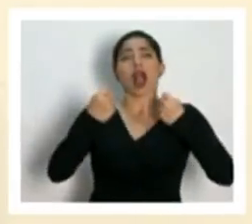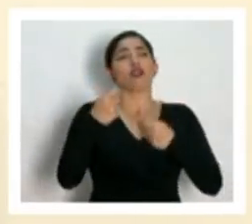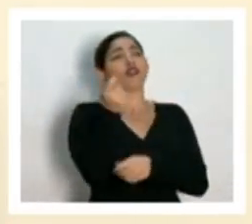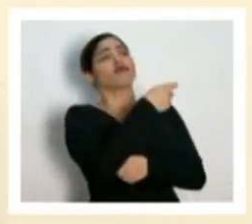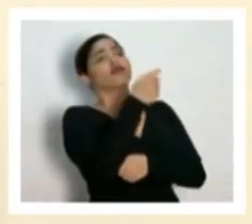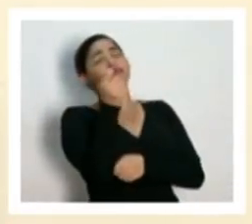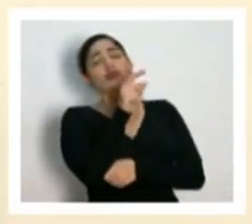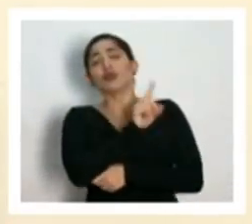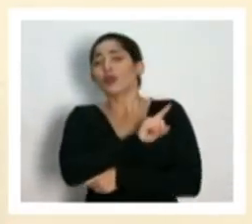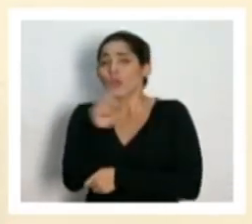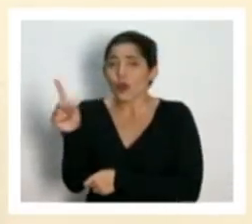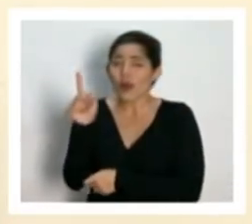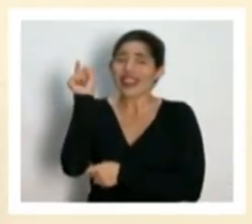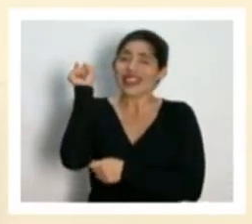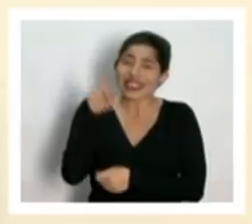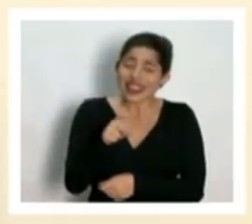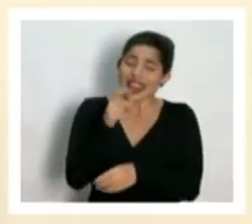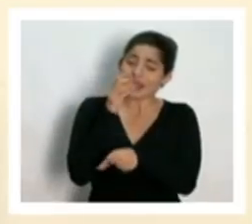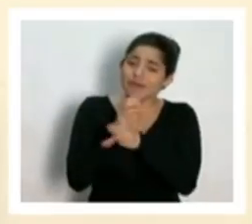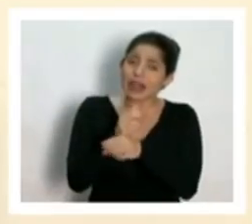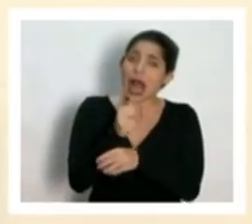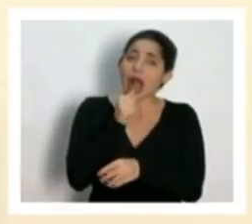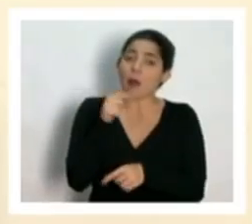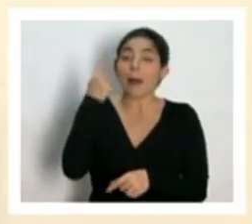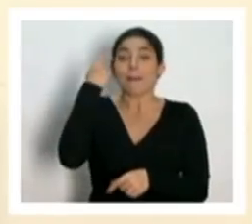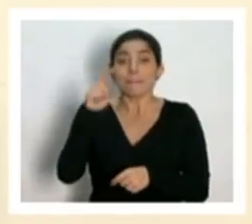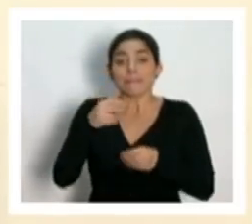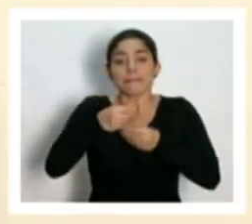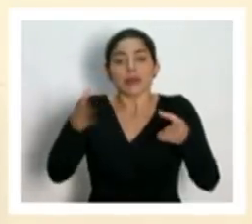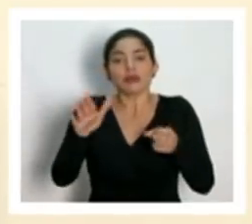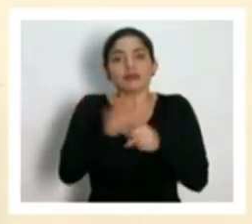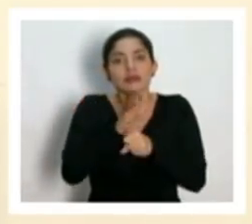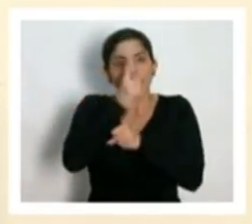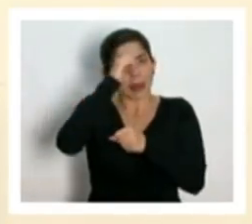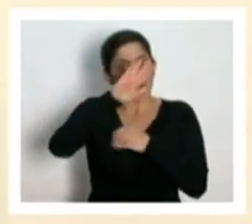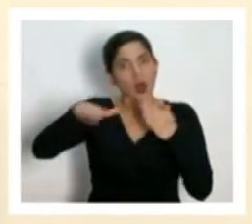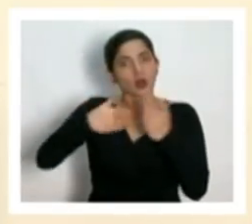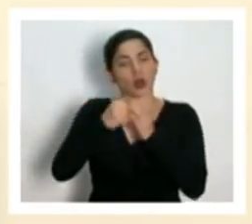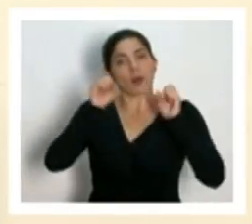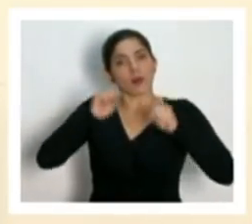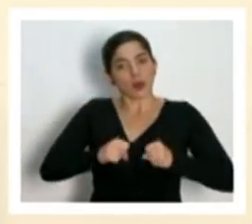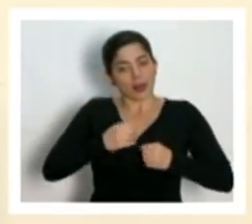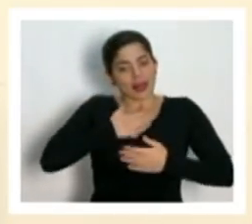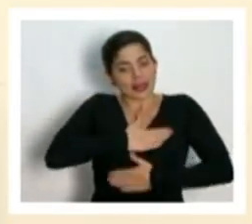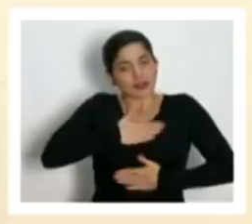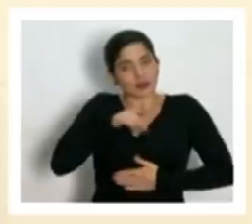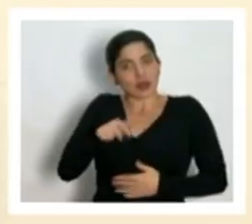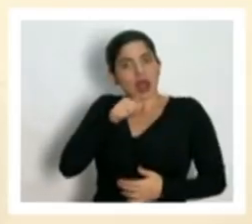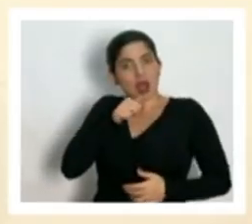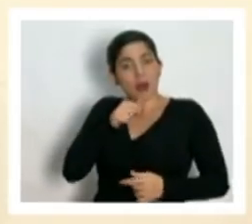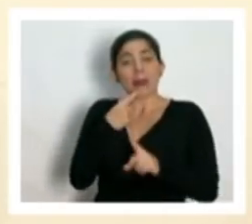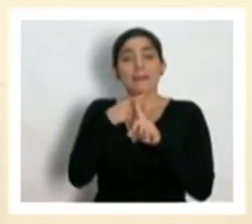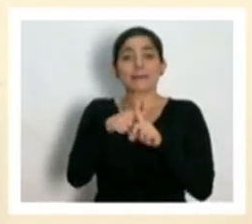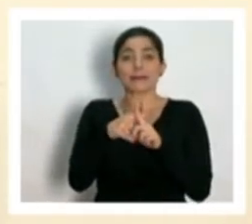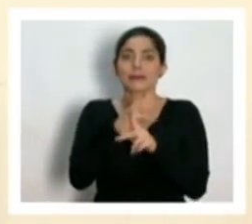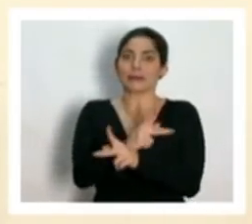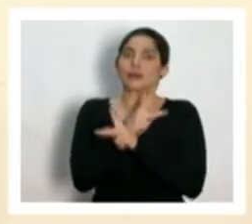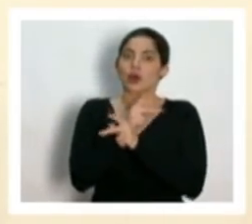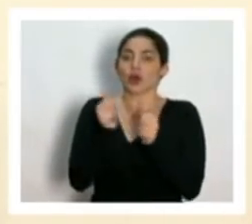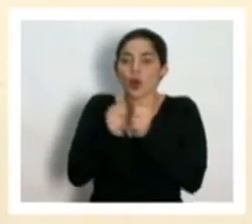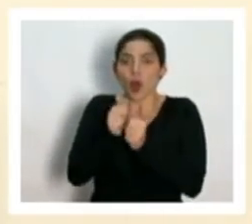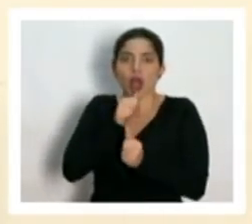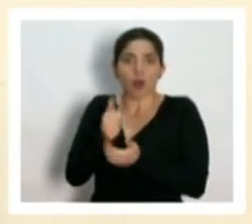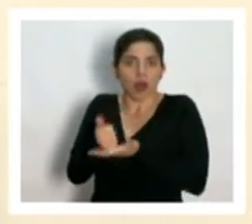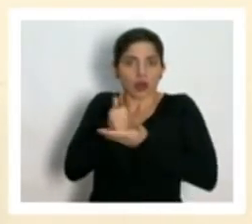hay que cuidar el agua para que todas y todos podamos disfrutar de ella y protegernos con ella